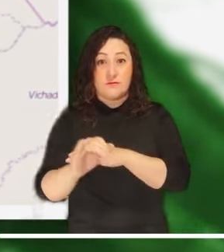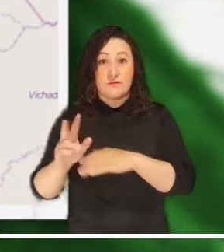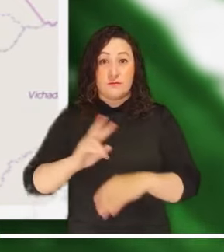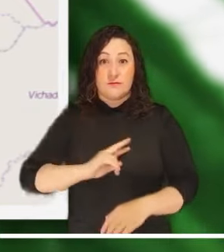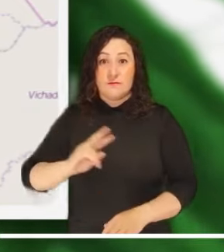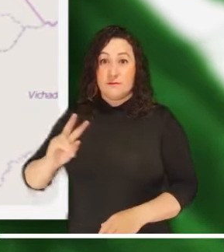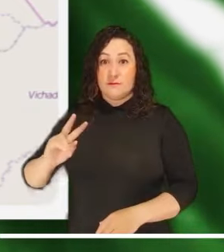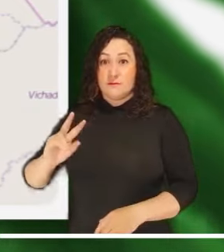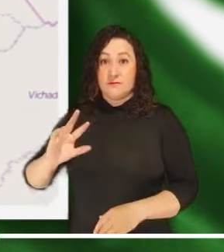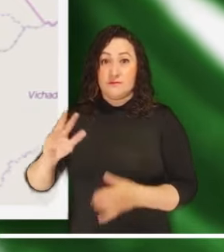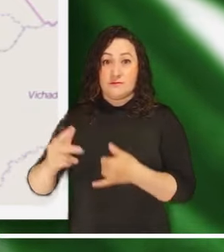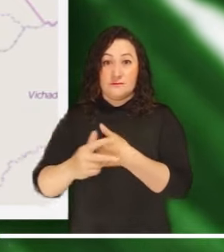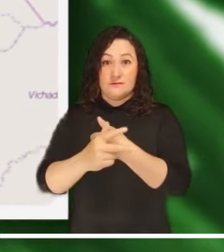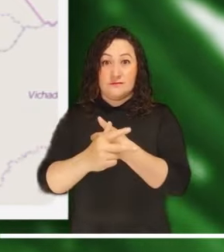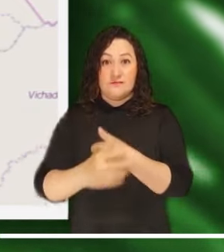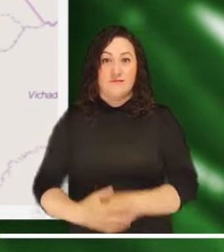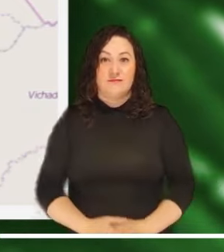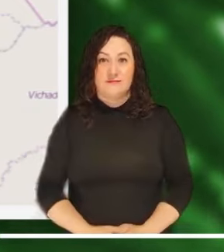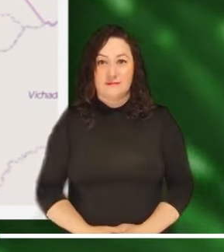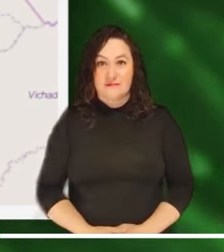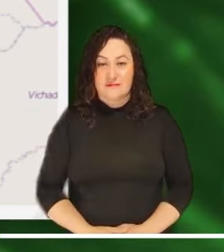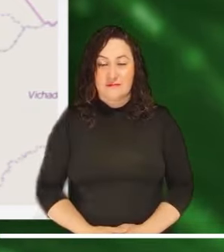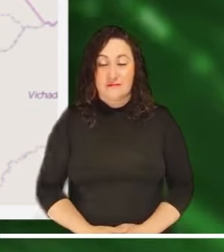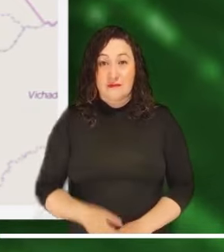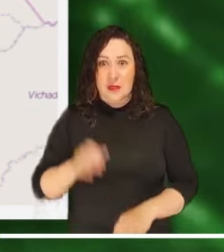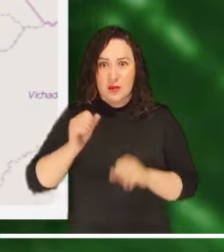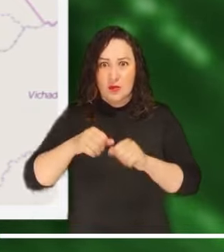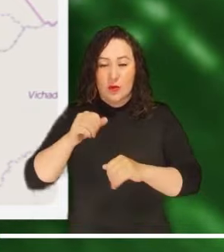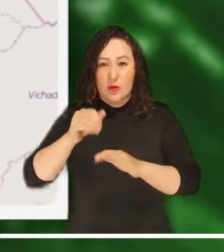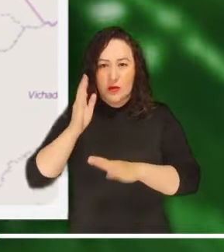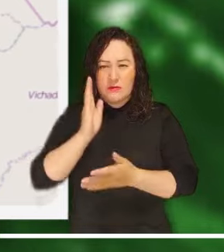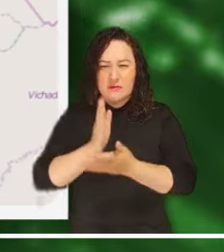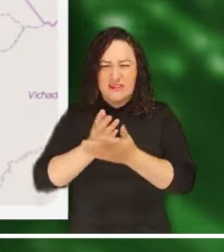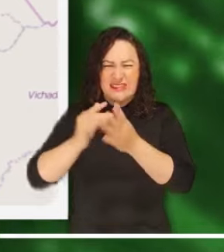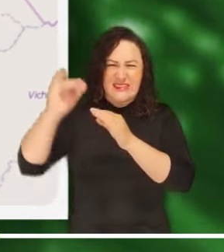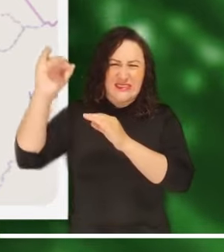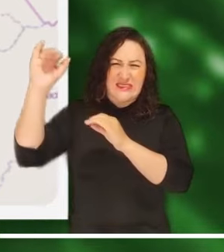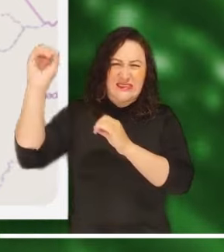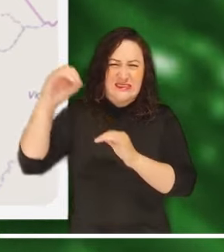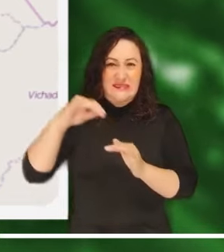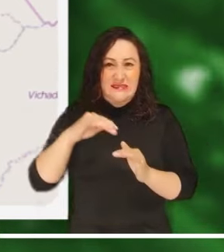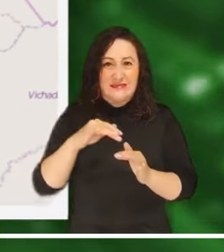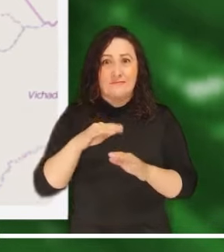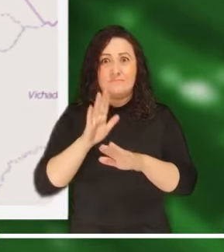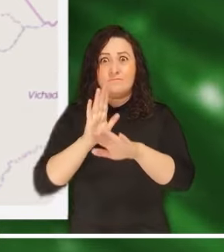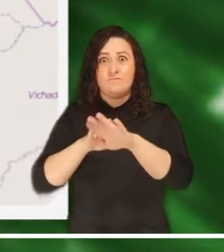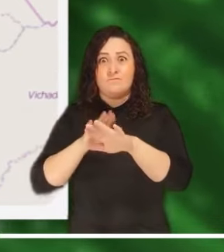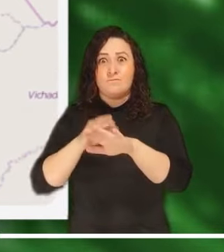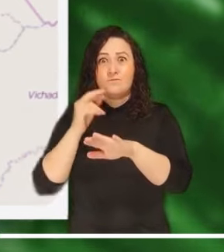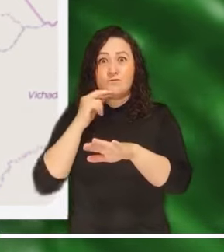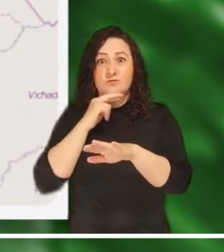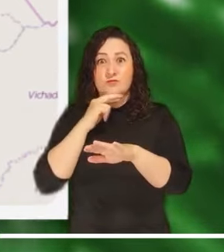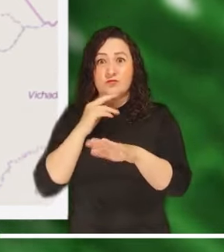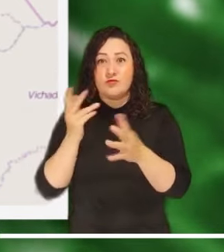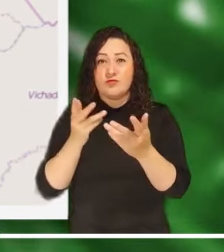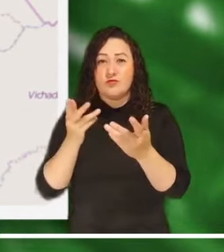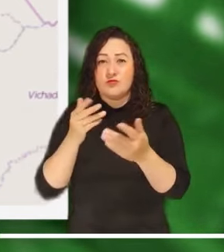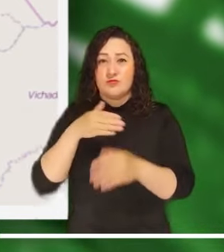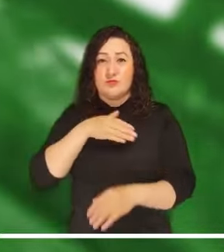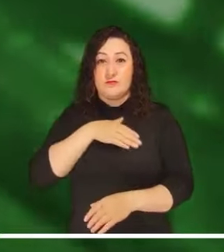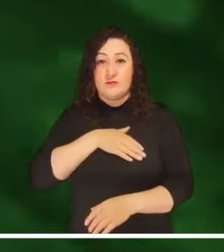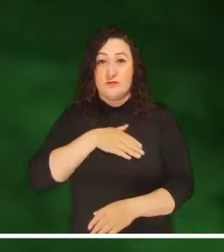de incendios en el Caribe, la región insular, Valle del Cauca y la región andina. La alta